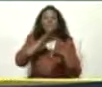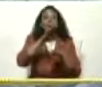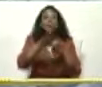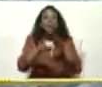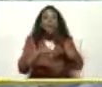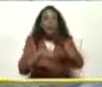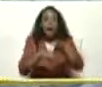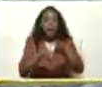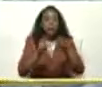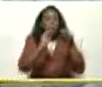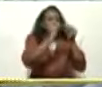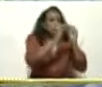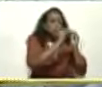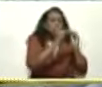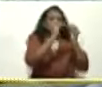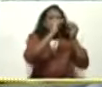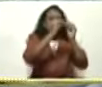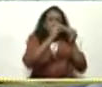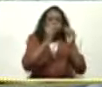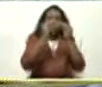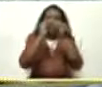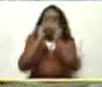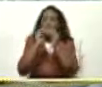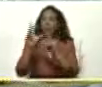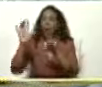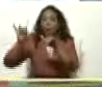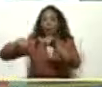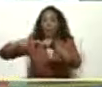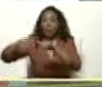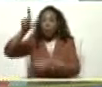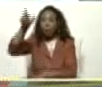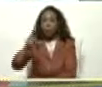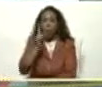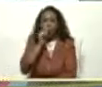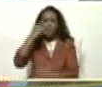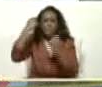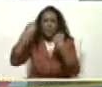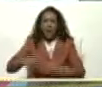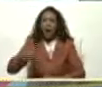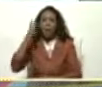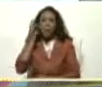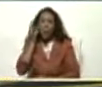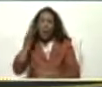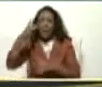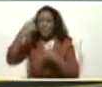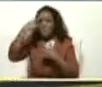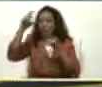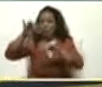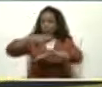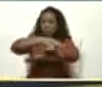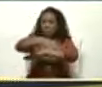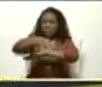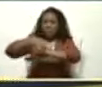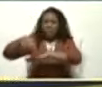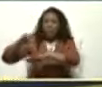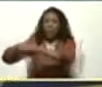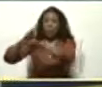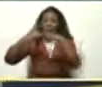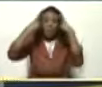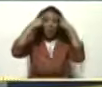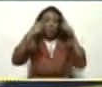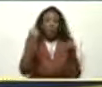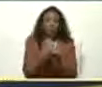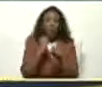Poco a poco Convocamos A los mejores Ingenieros A los mejores Arquitectos Convocamos A los mejores